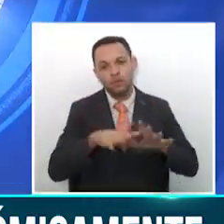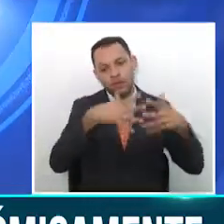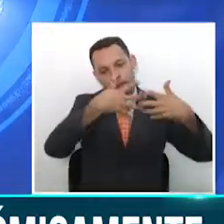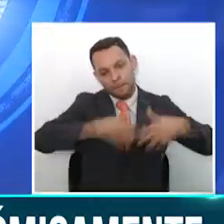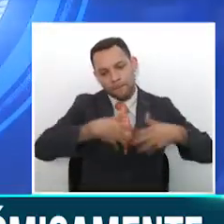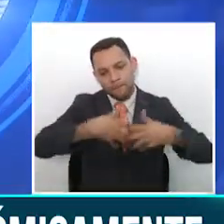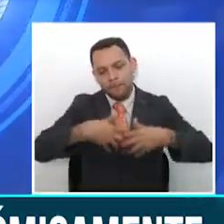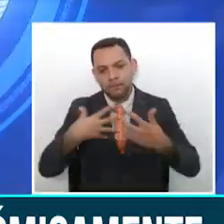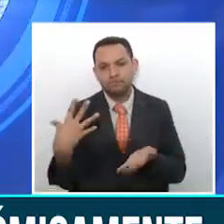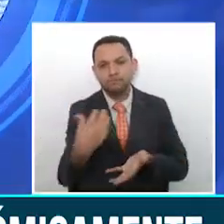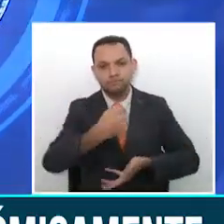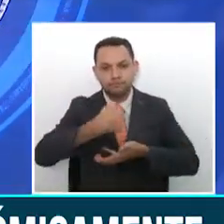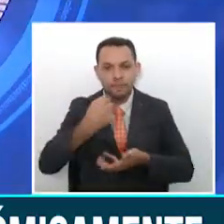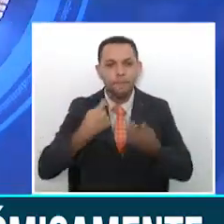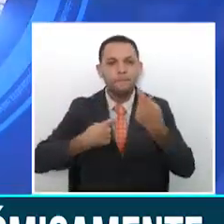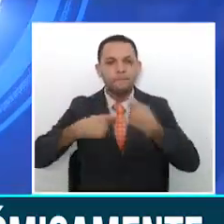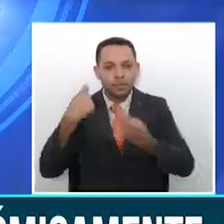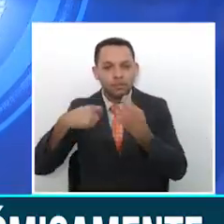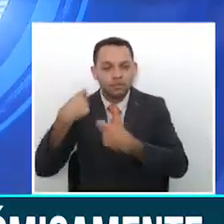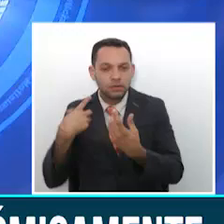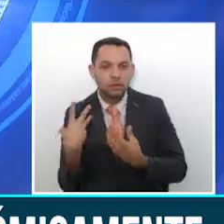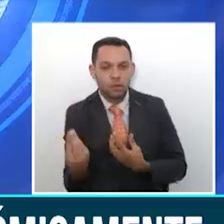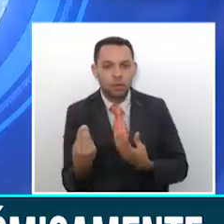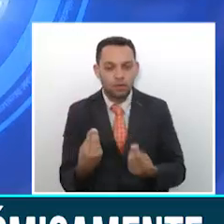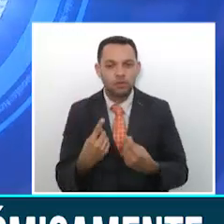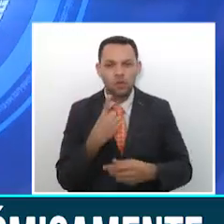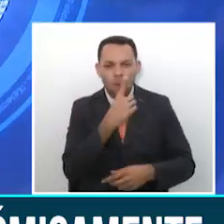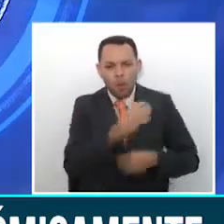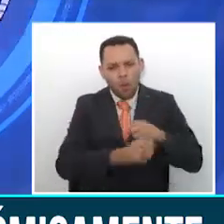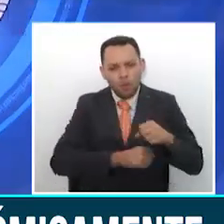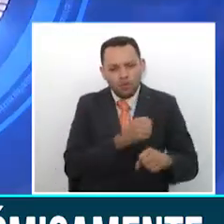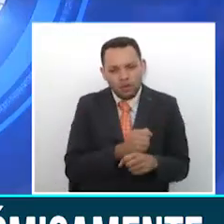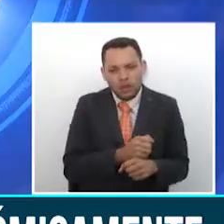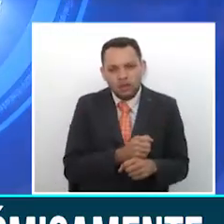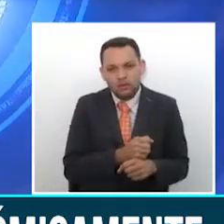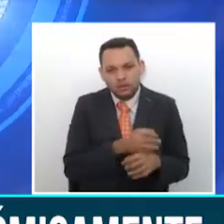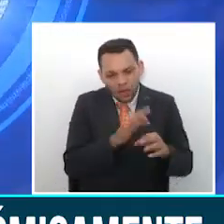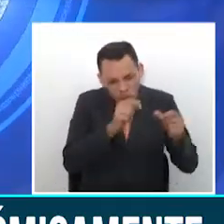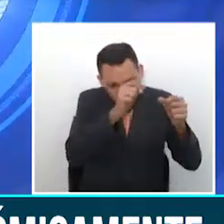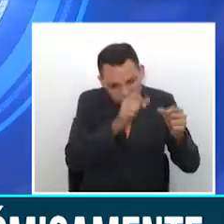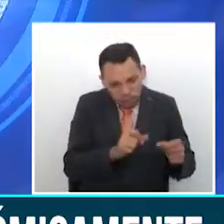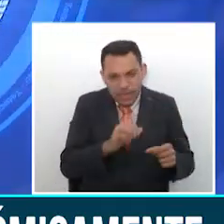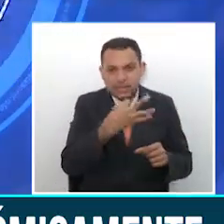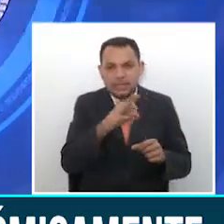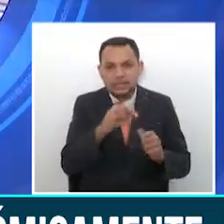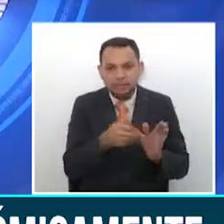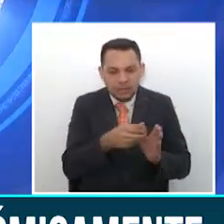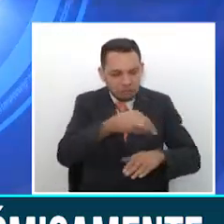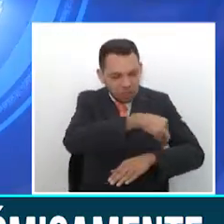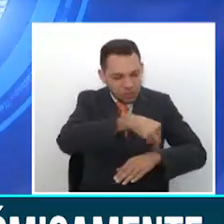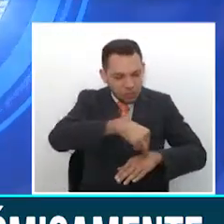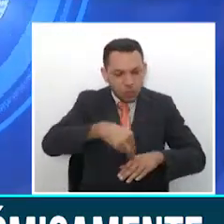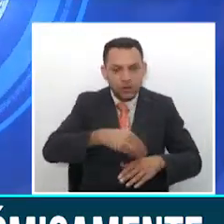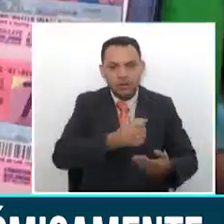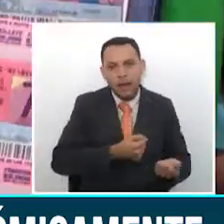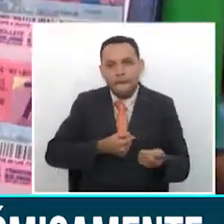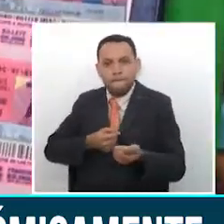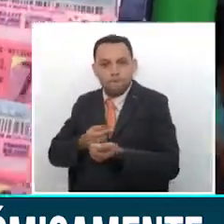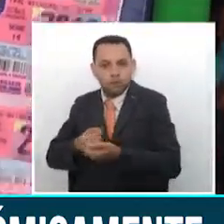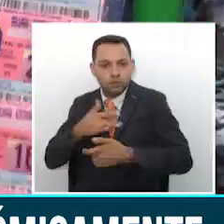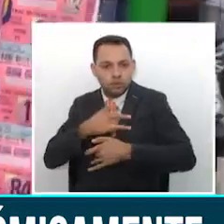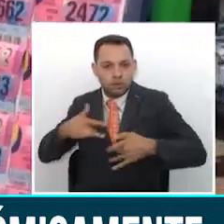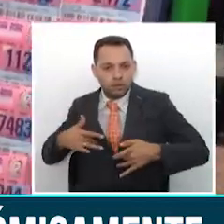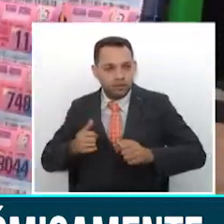recuperar la fuerza comercial. La entidad anualmente le aporta cerca de 13 mil millones de pesos a la salud. La